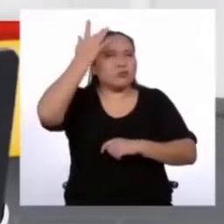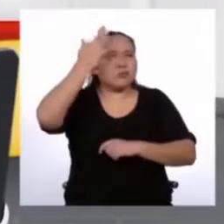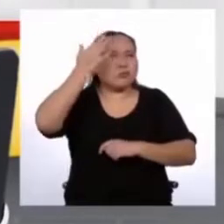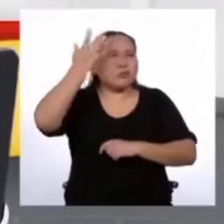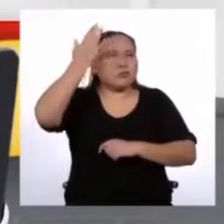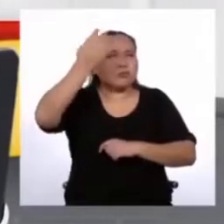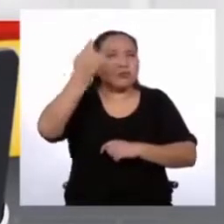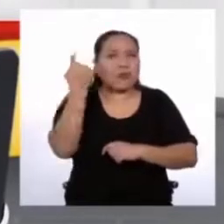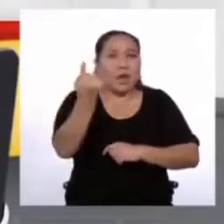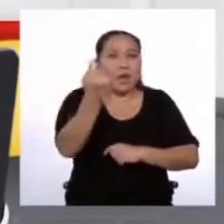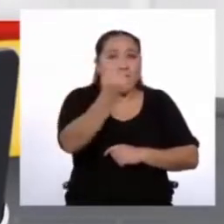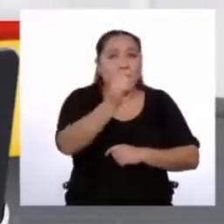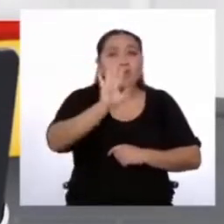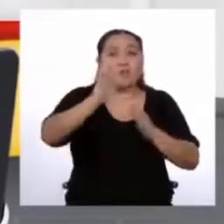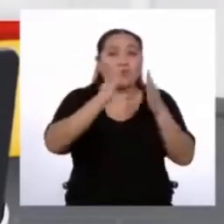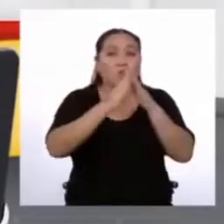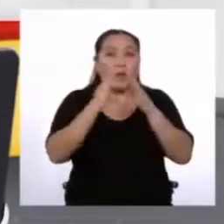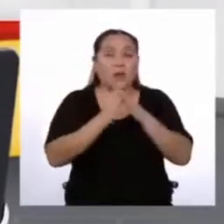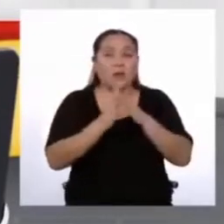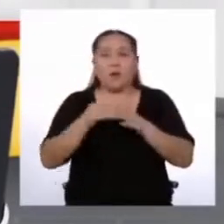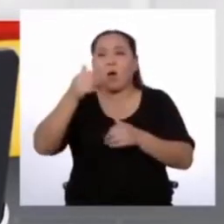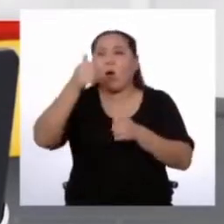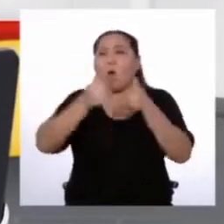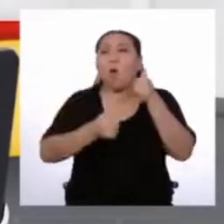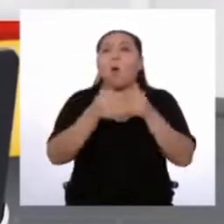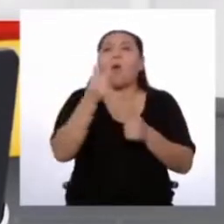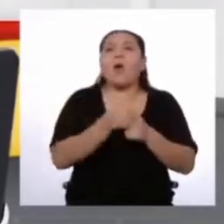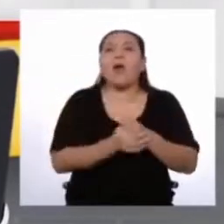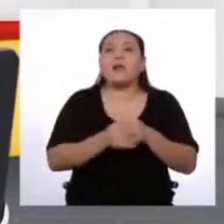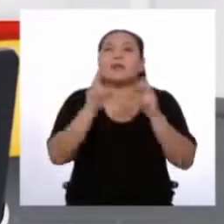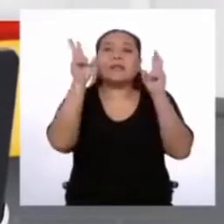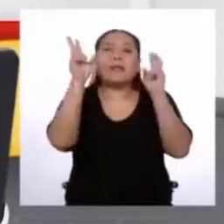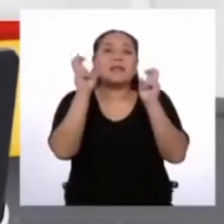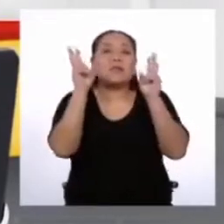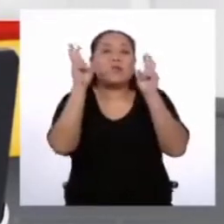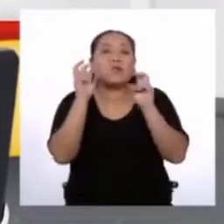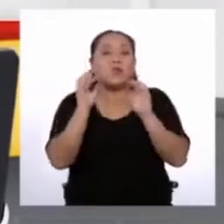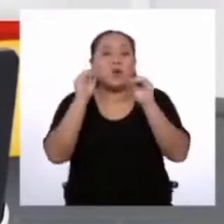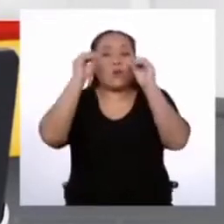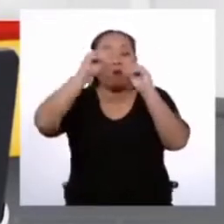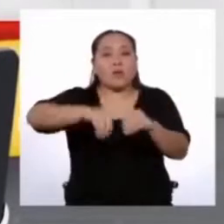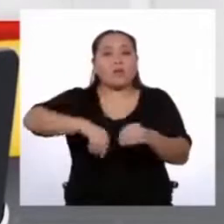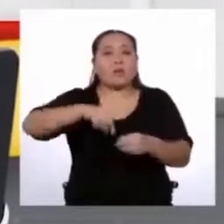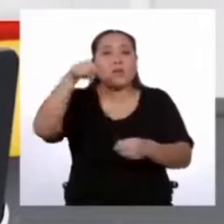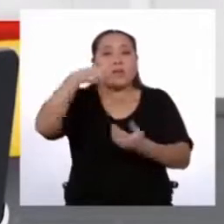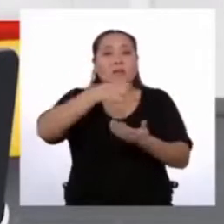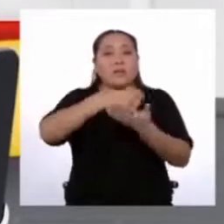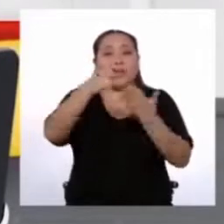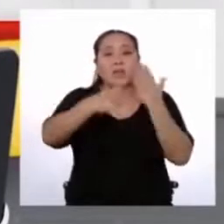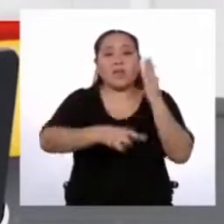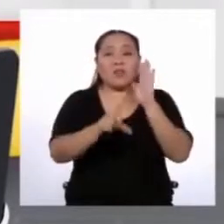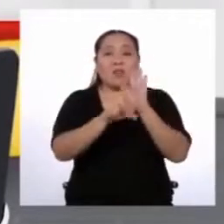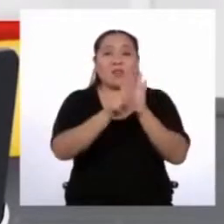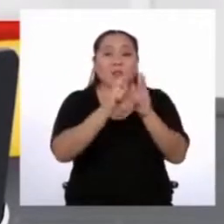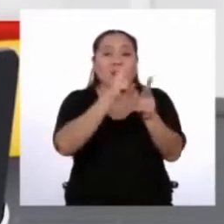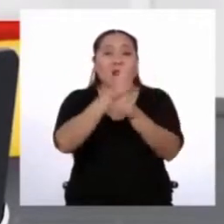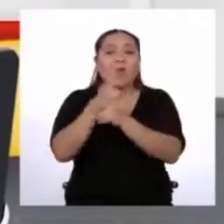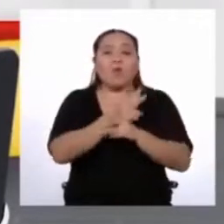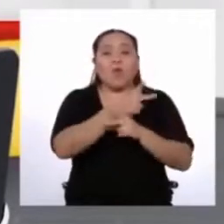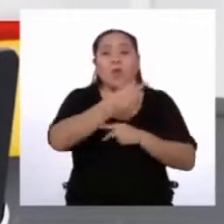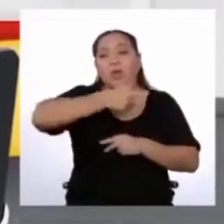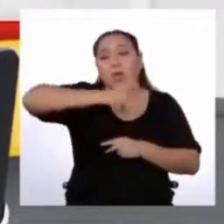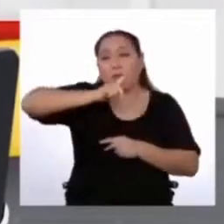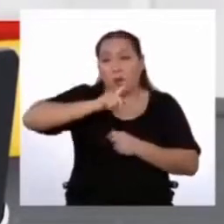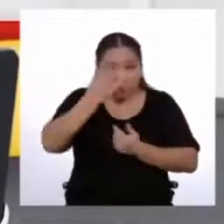para pensar cada uno en casa ¿Cuál sería el título de la ley que redactarían para el cuidado del